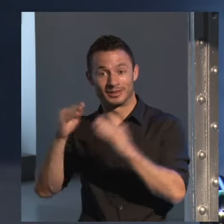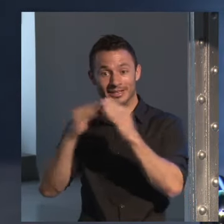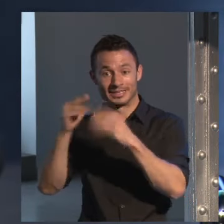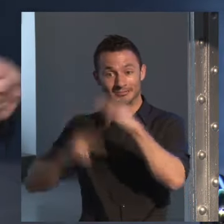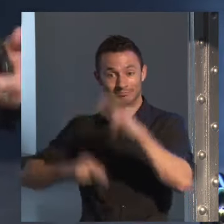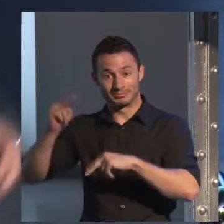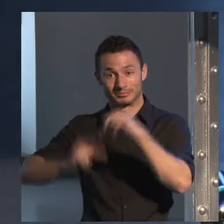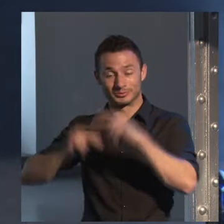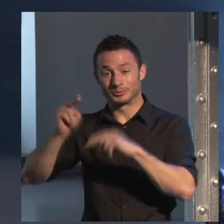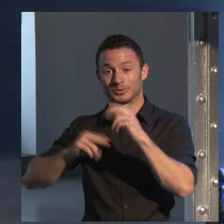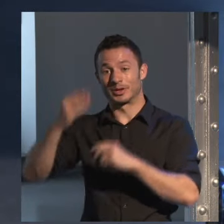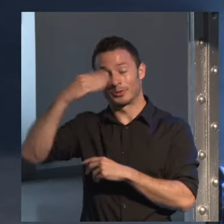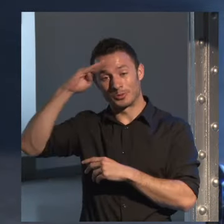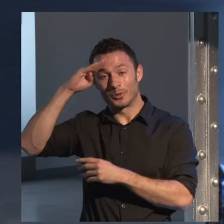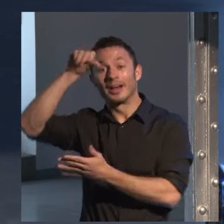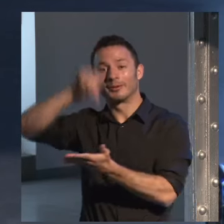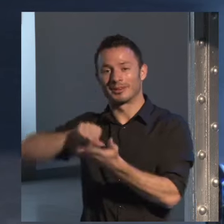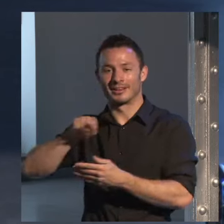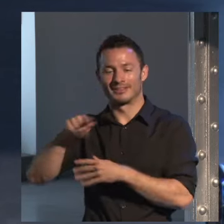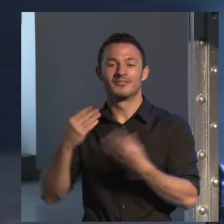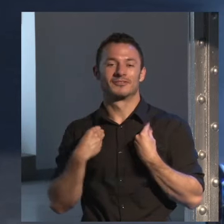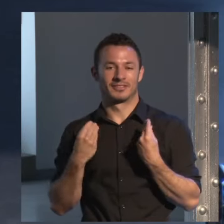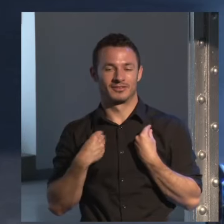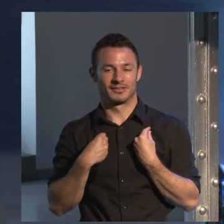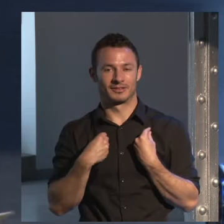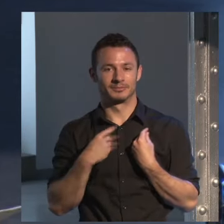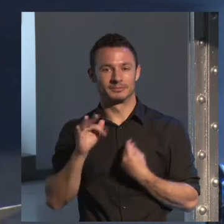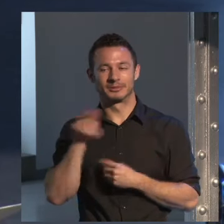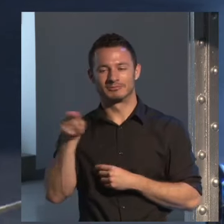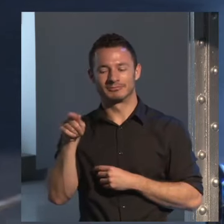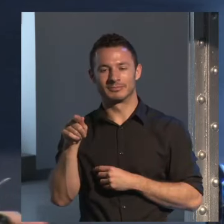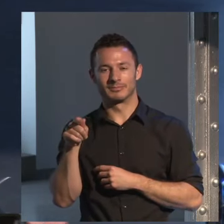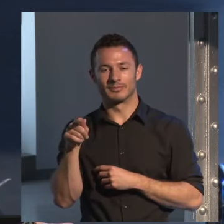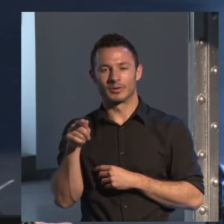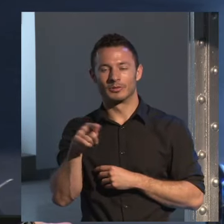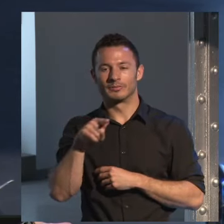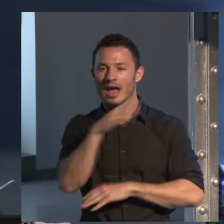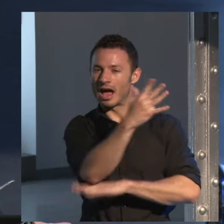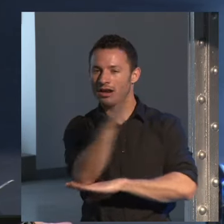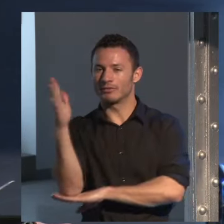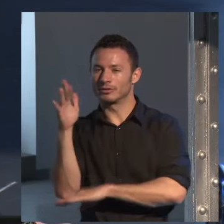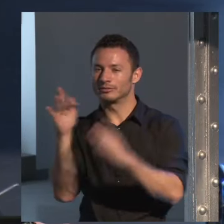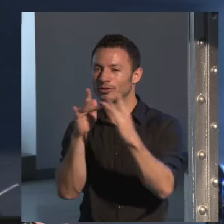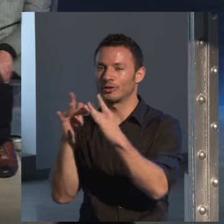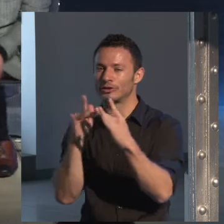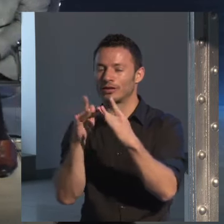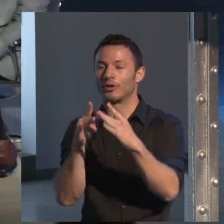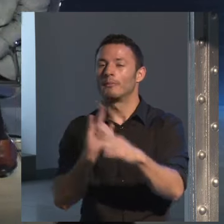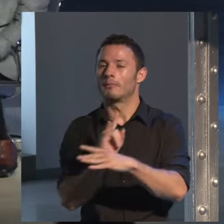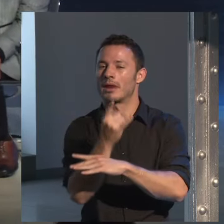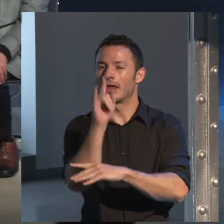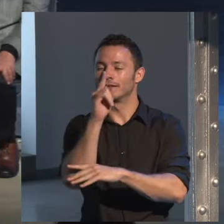en La Habana, vive allí todavía, que creo que mantienes una relación muy particular con los árboles, con las plantas,